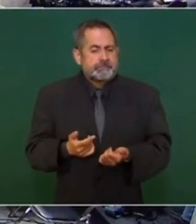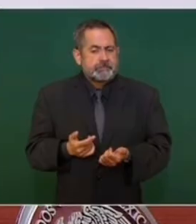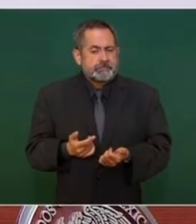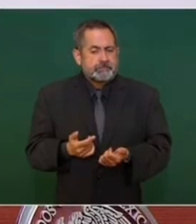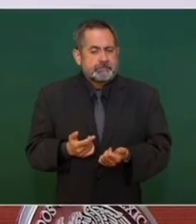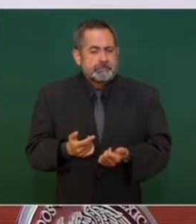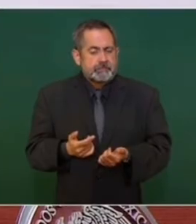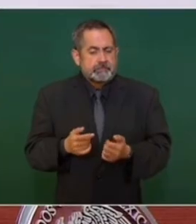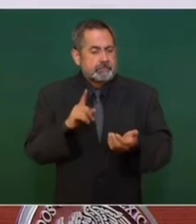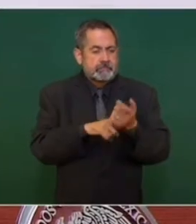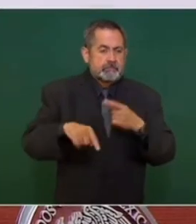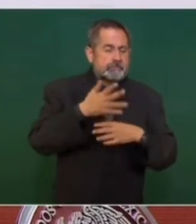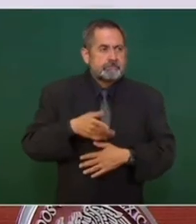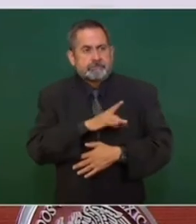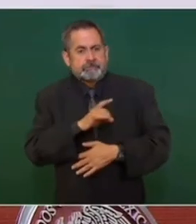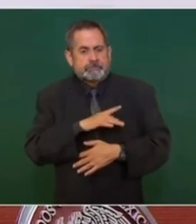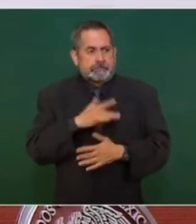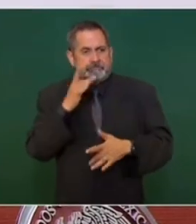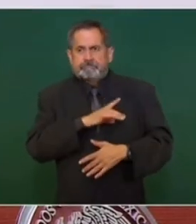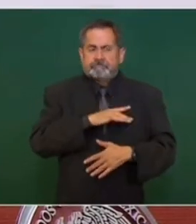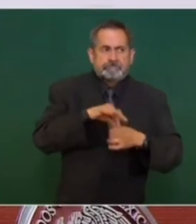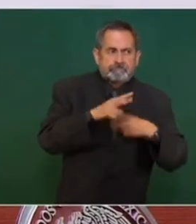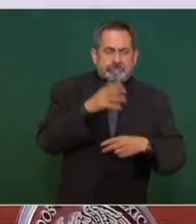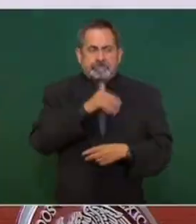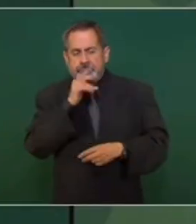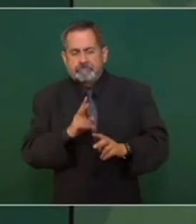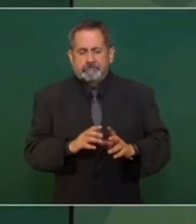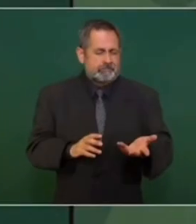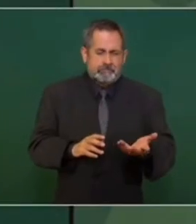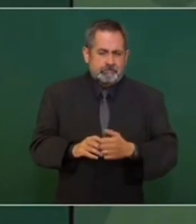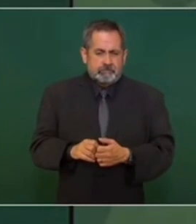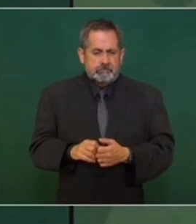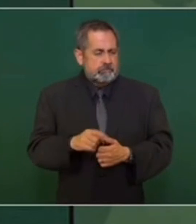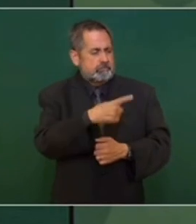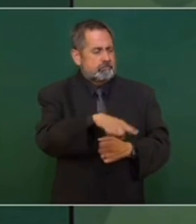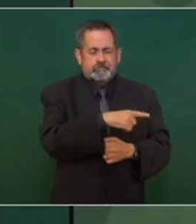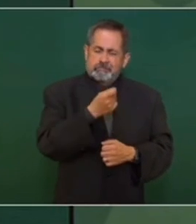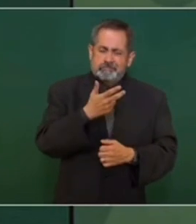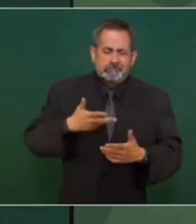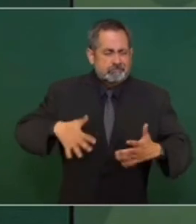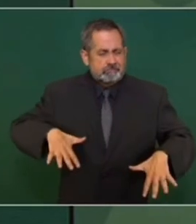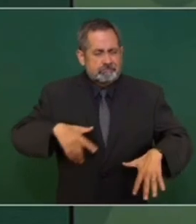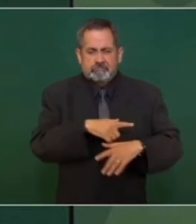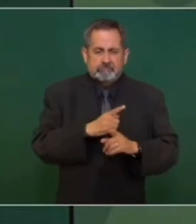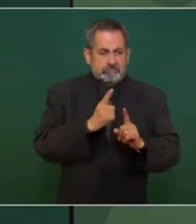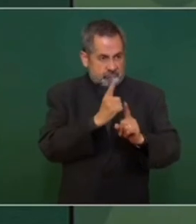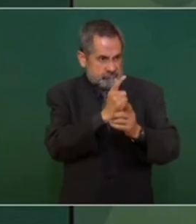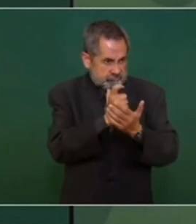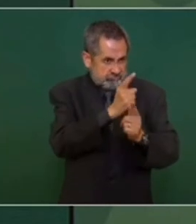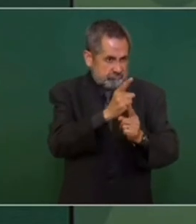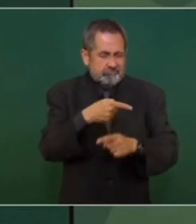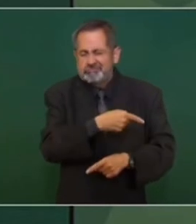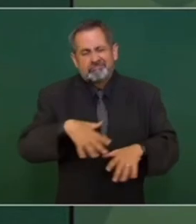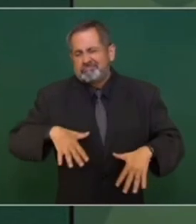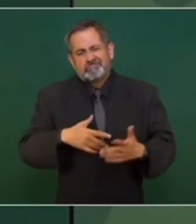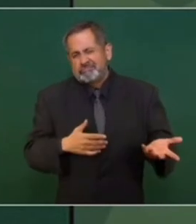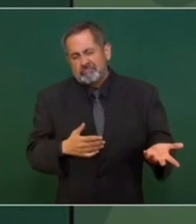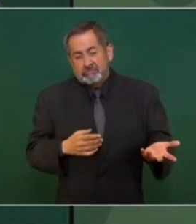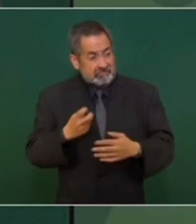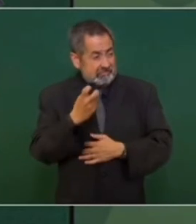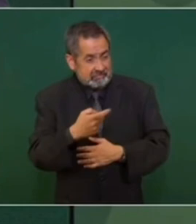que se tenga temor o miedo. Pero piensan los cobardes que amenazan de que con eso